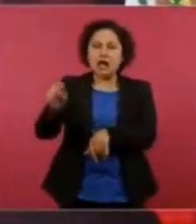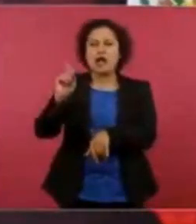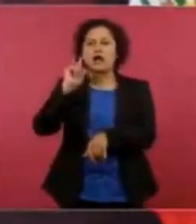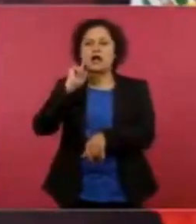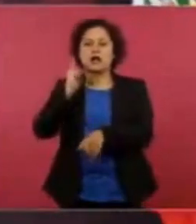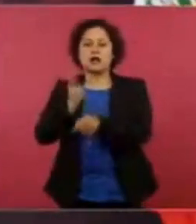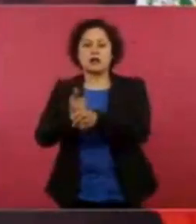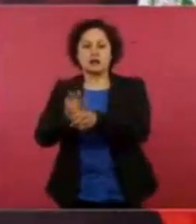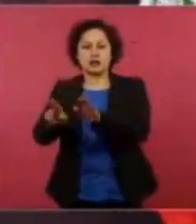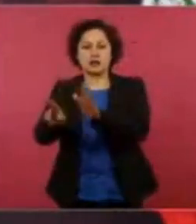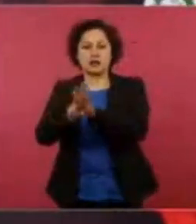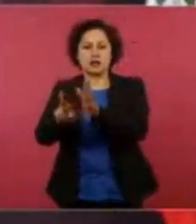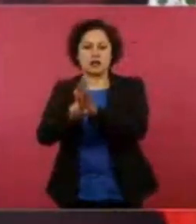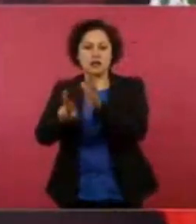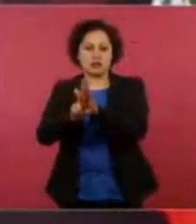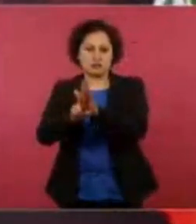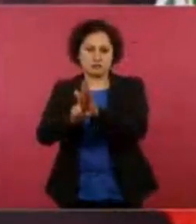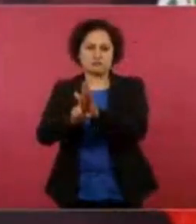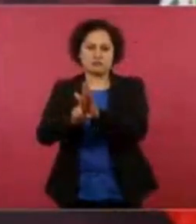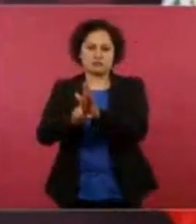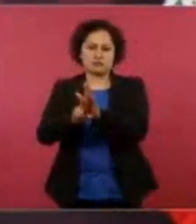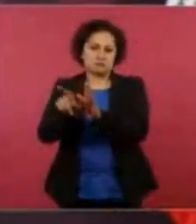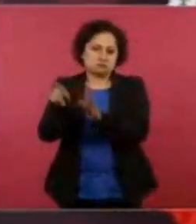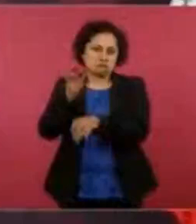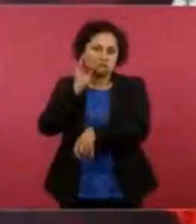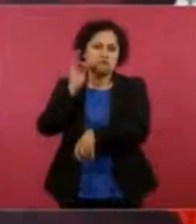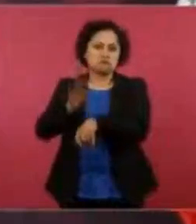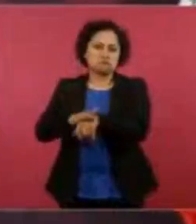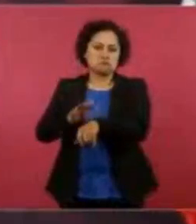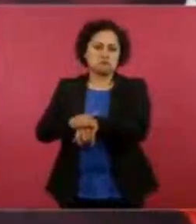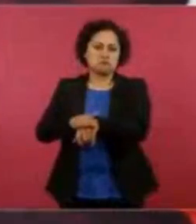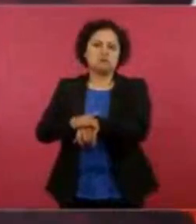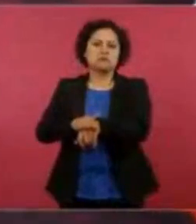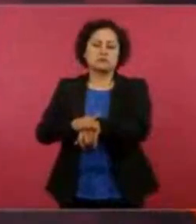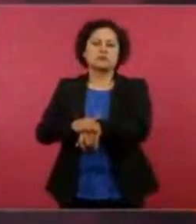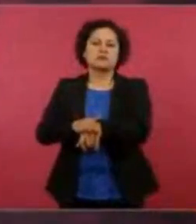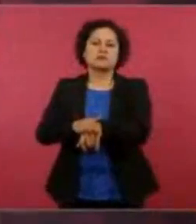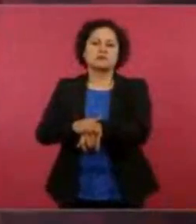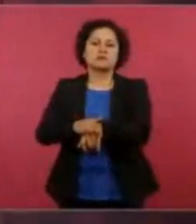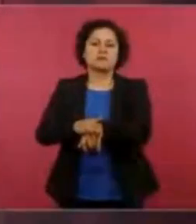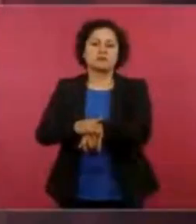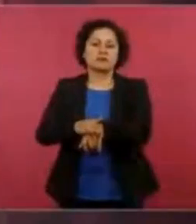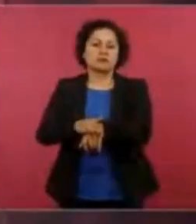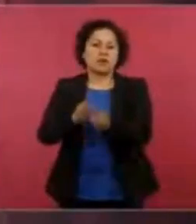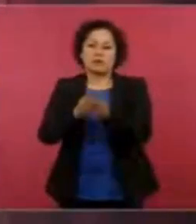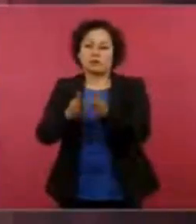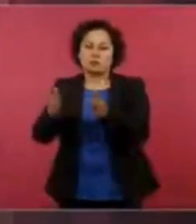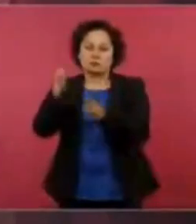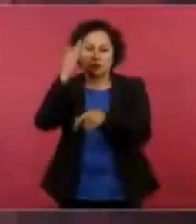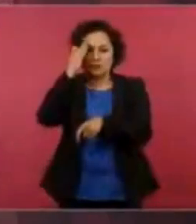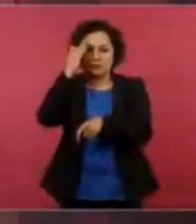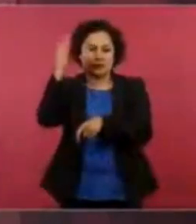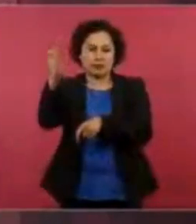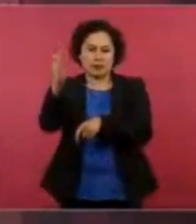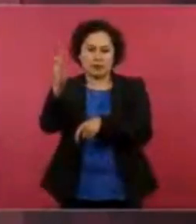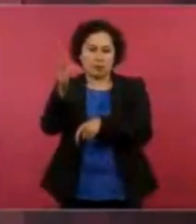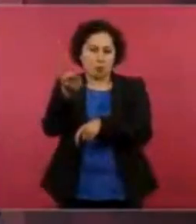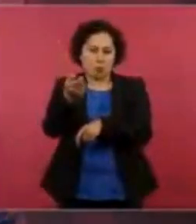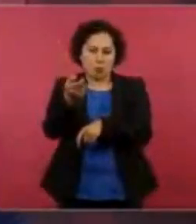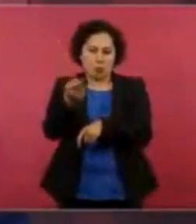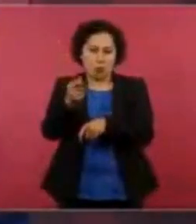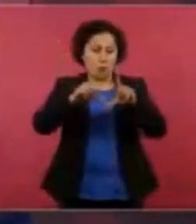y por poco tiempo, no en todo el país,